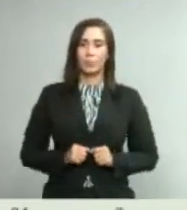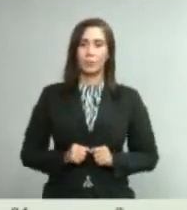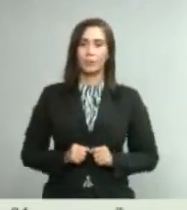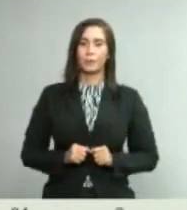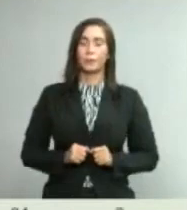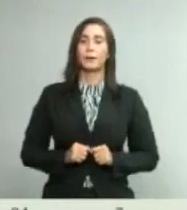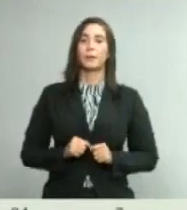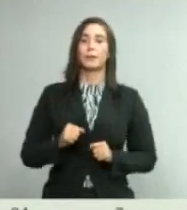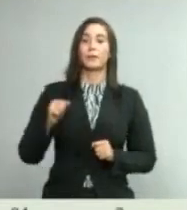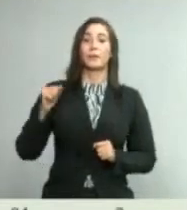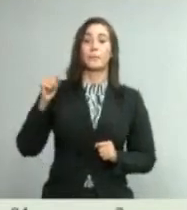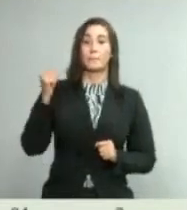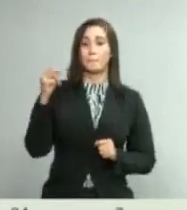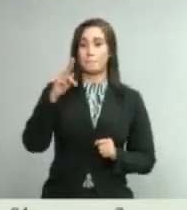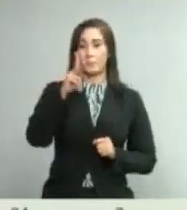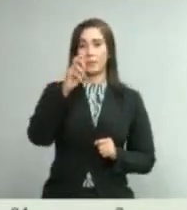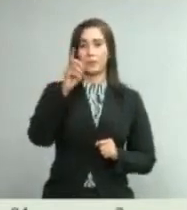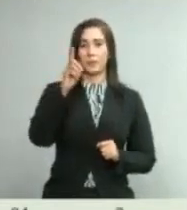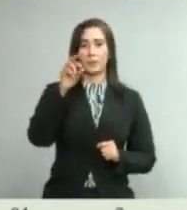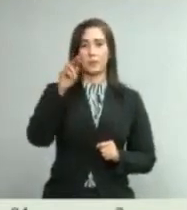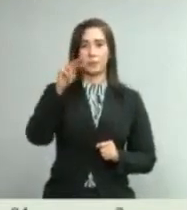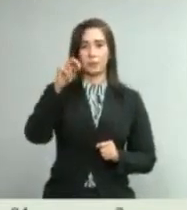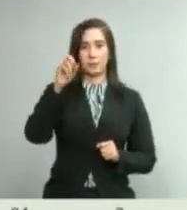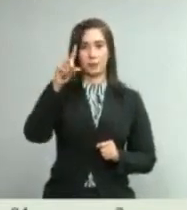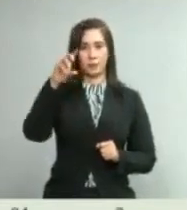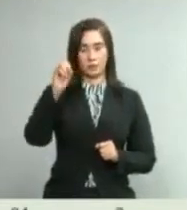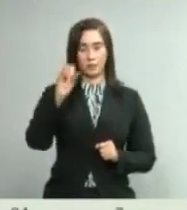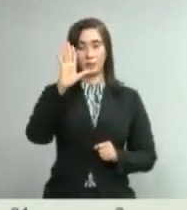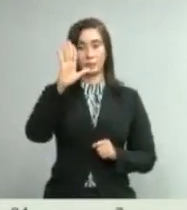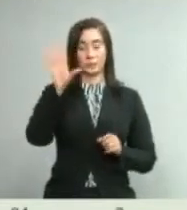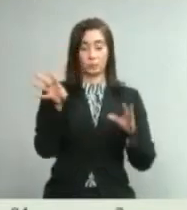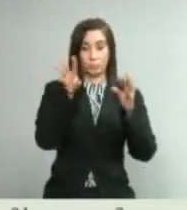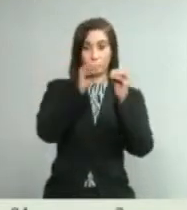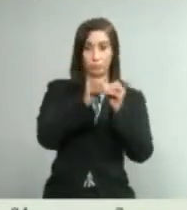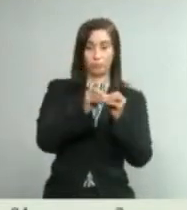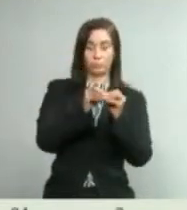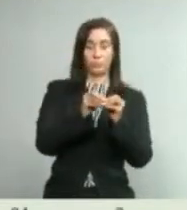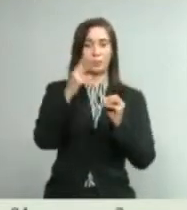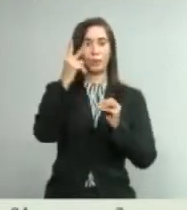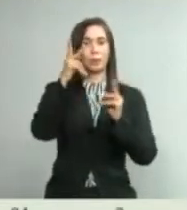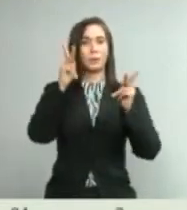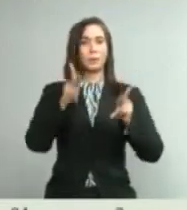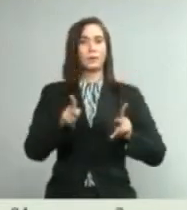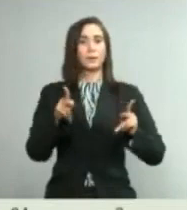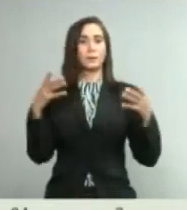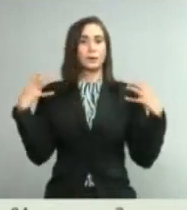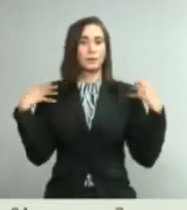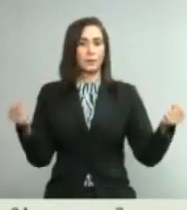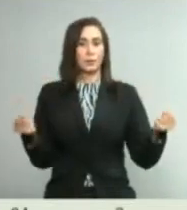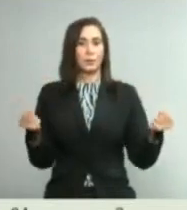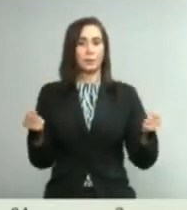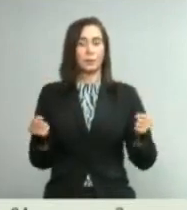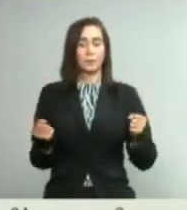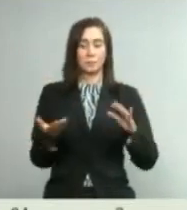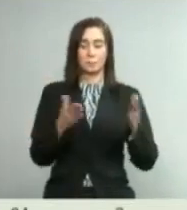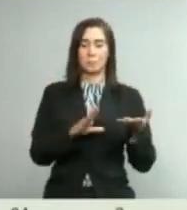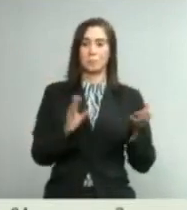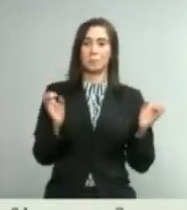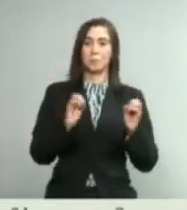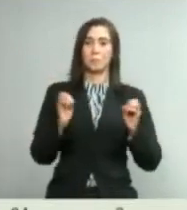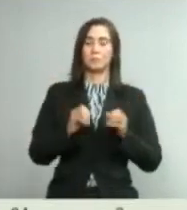Pevernales, cero casos nuevos, 5 acumulados, 2 recuperados, cero